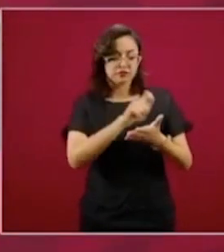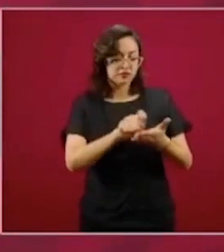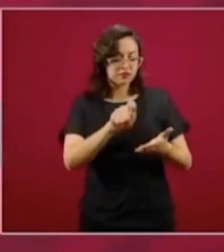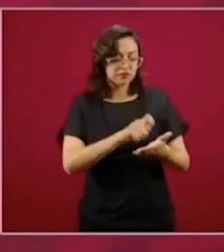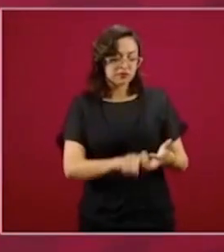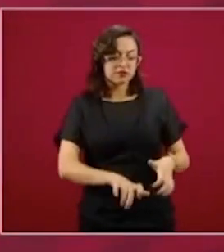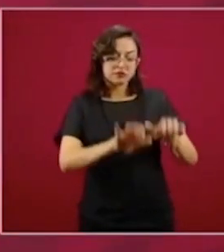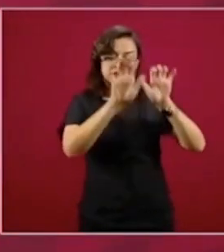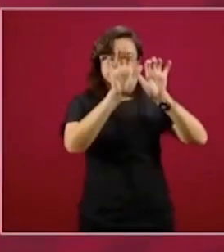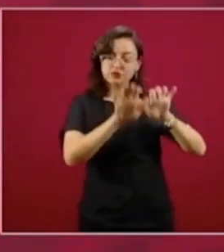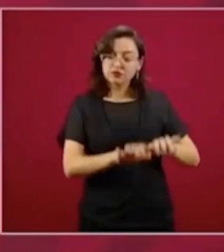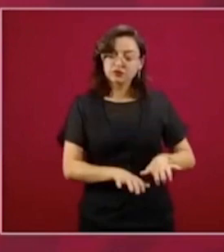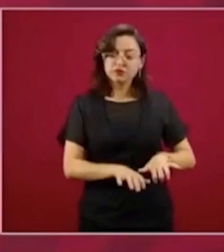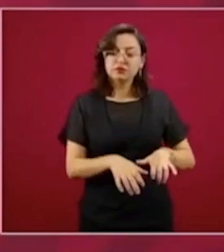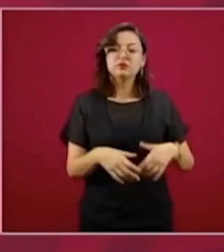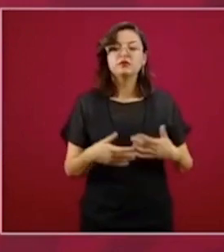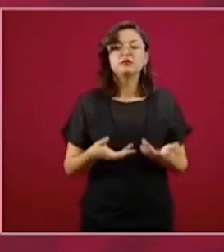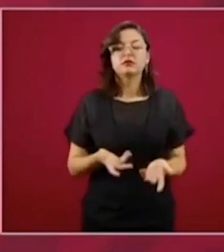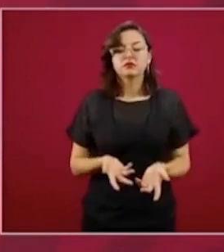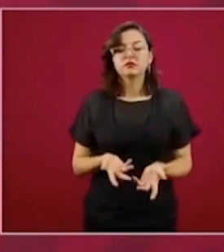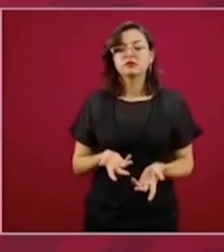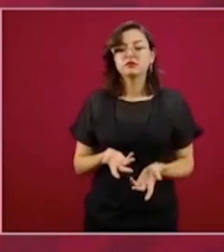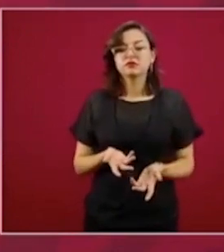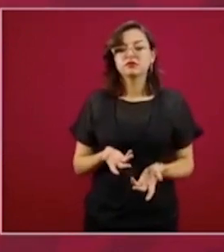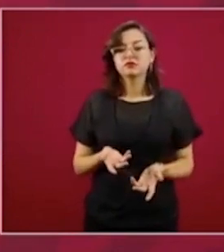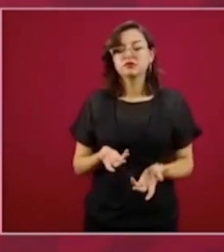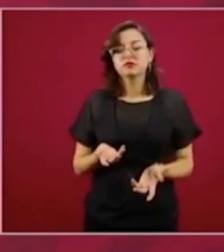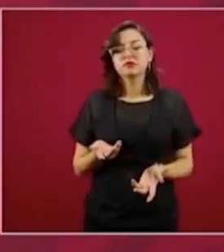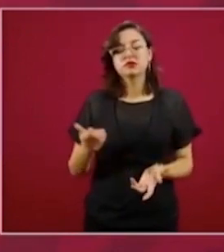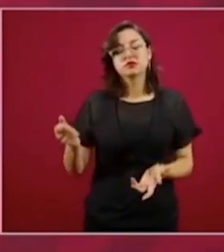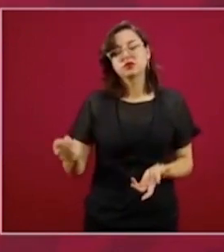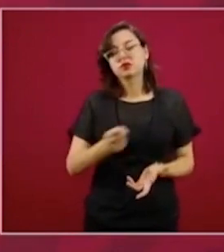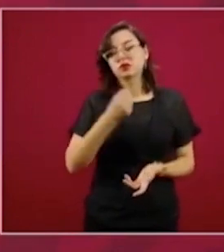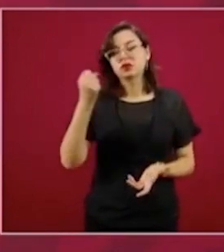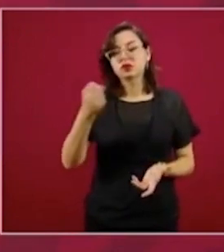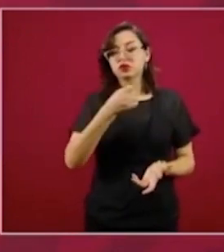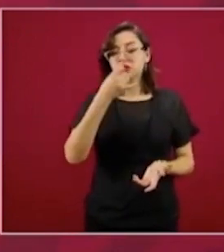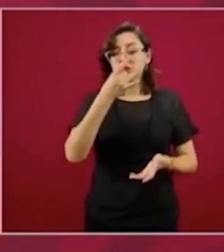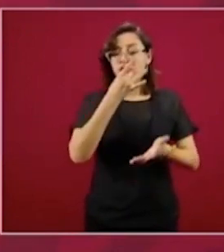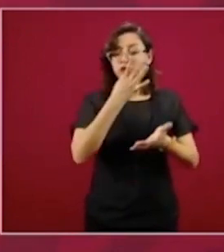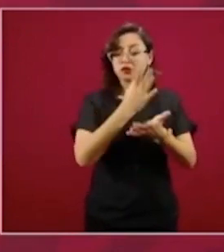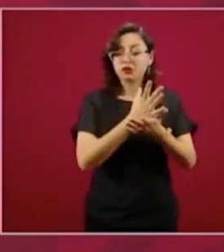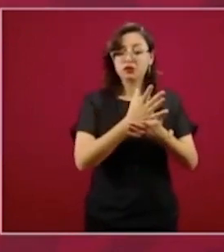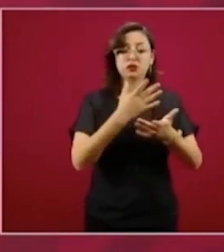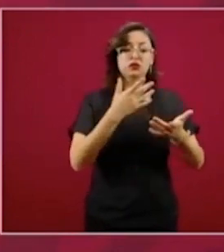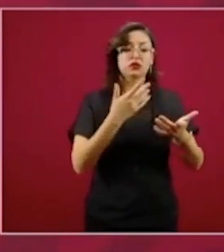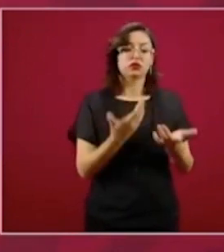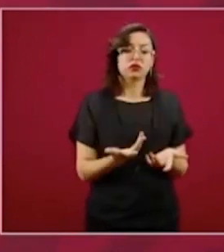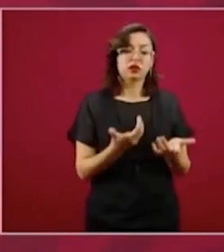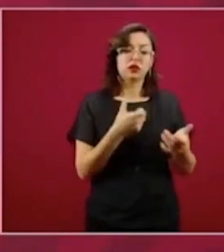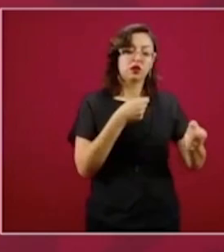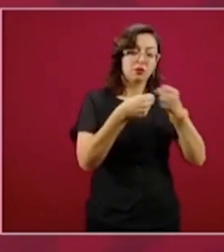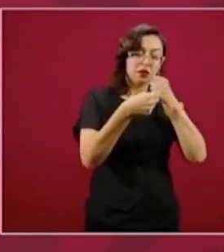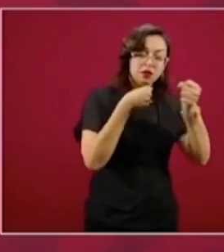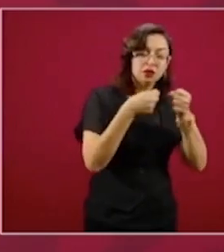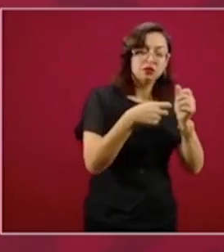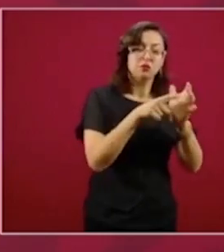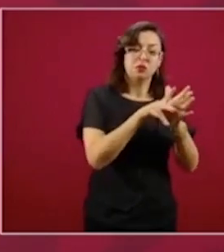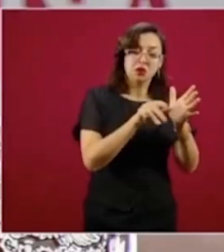Afortunadamente ya no existe sólo la prensa convencional o los medios convencionales,